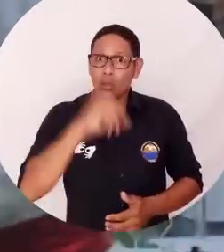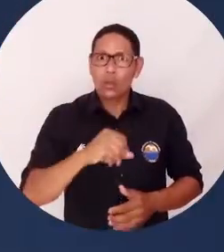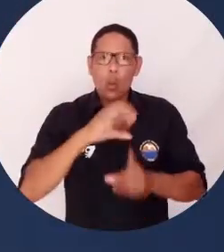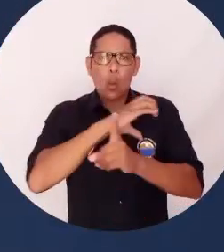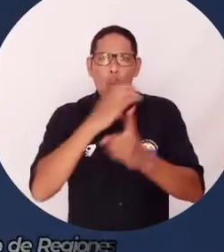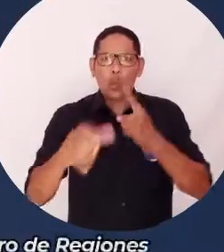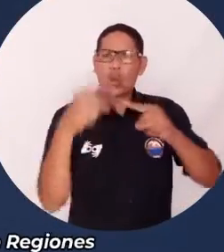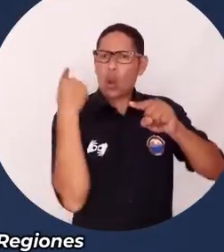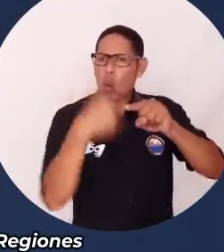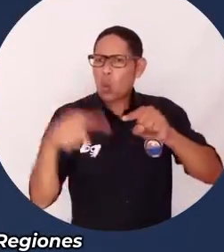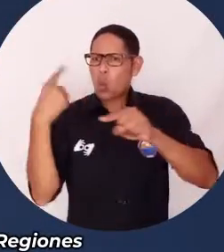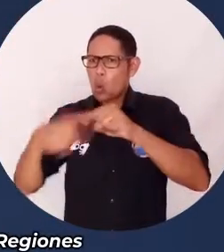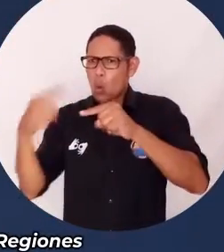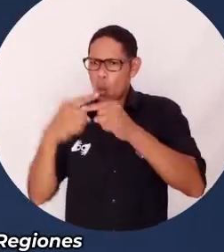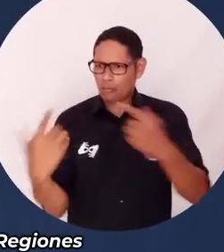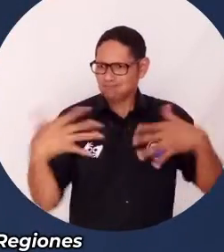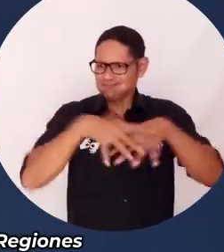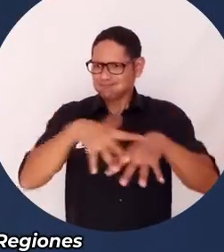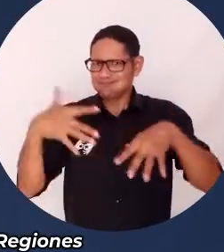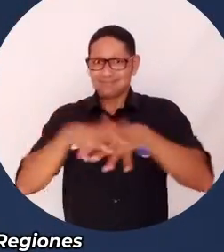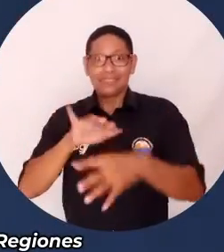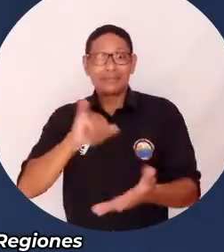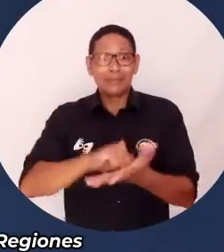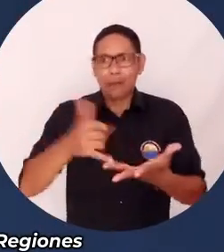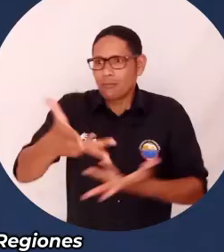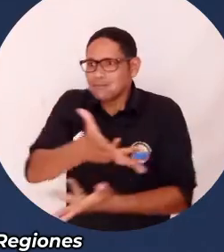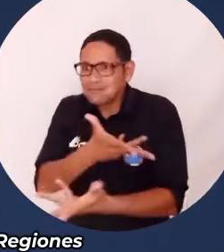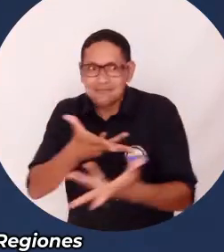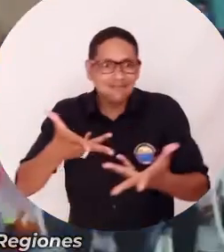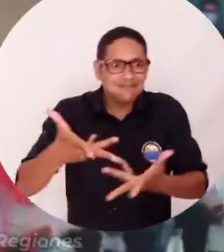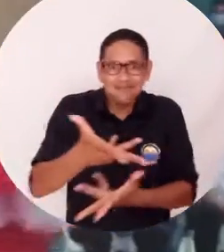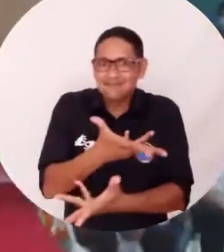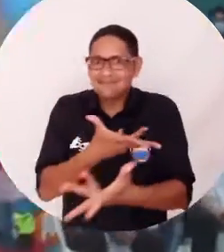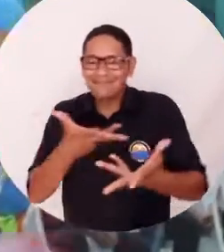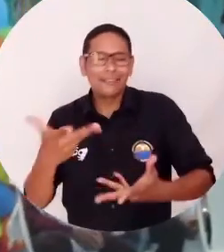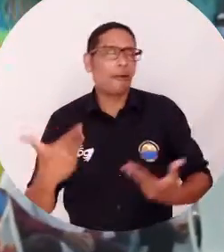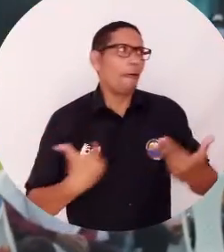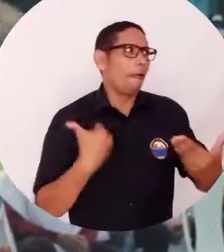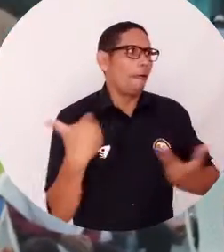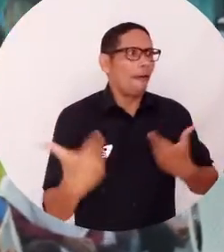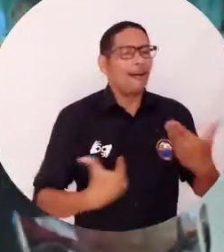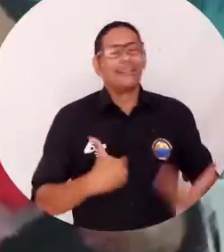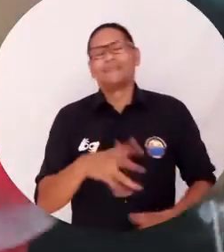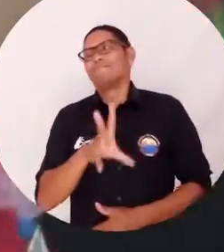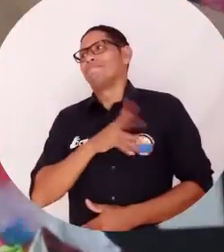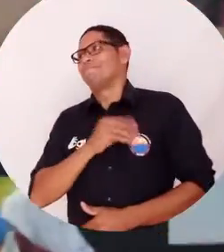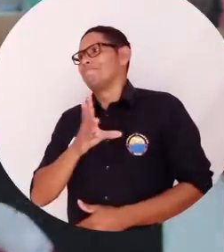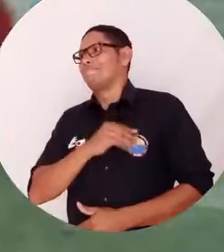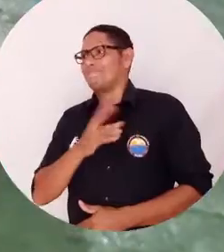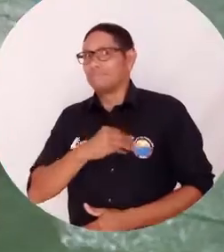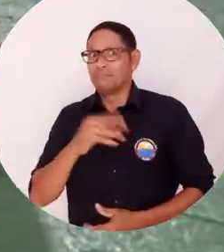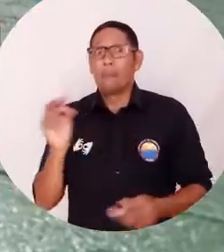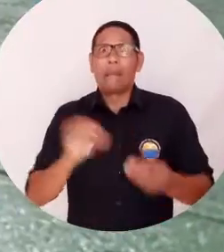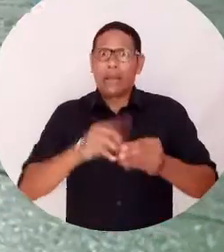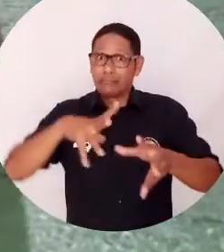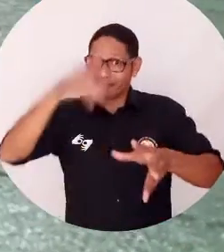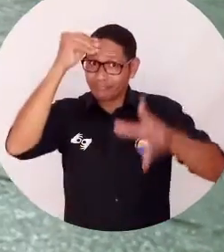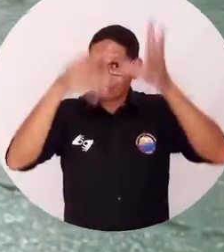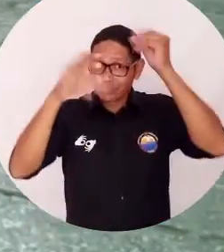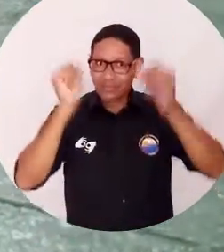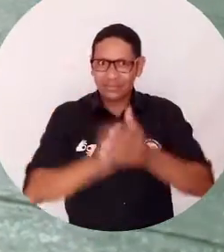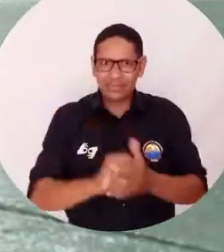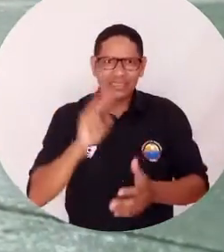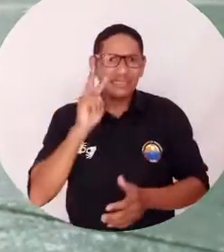culturas, culturas diferentes, interactuaron entre ellos mismos, se divirtieron, disfrutaron y